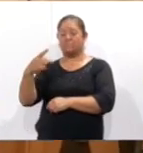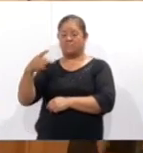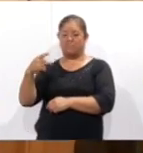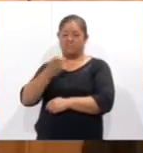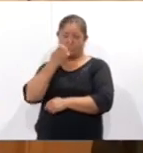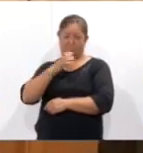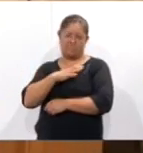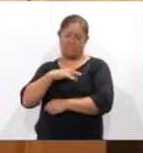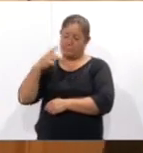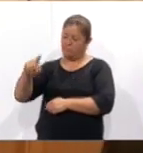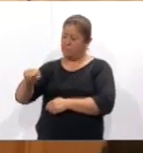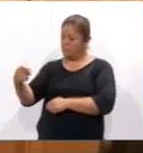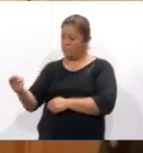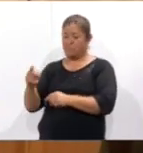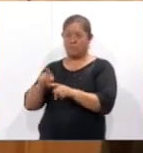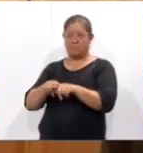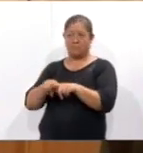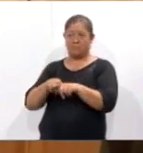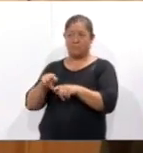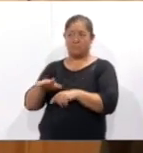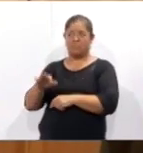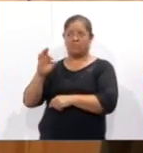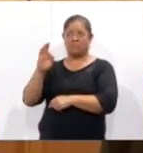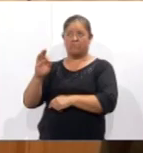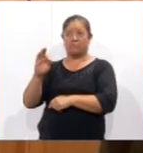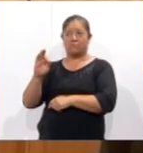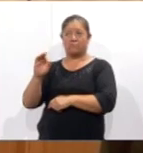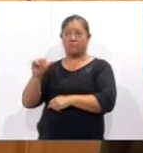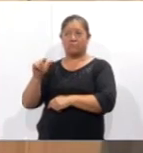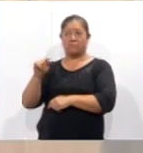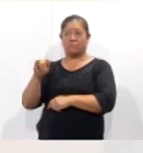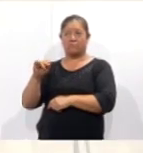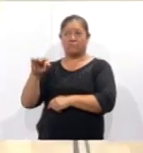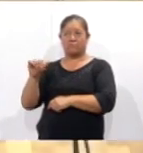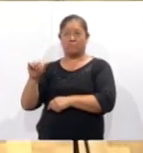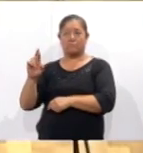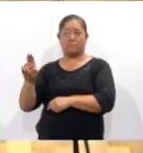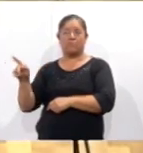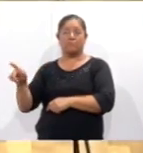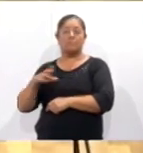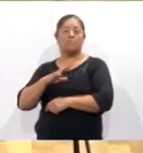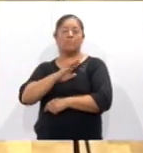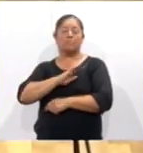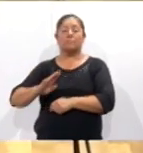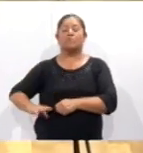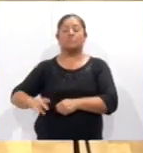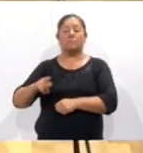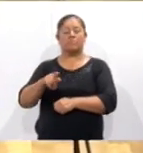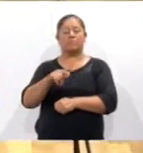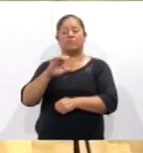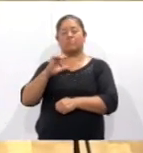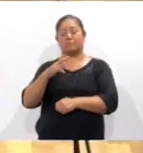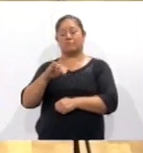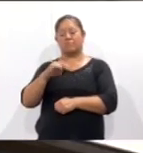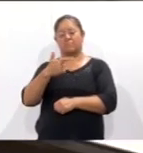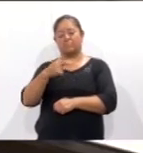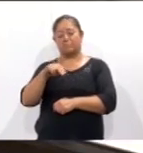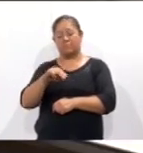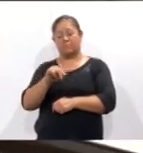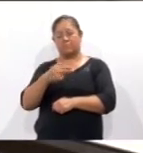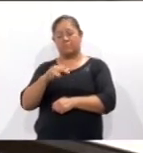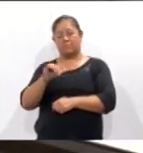su hermana, Fátima Ronquillo, en el municipio de Chignahuapan. Chignahuapan fue la primer sede de este encuentro,